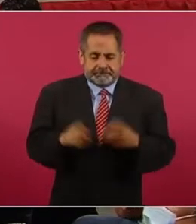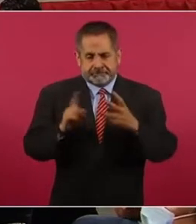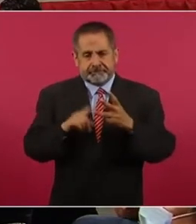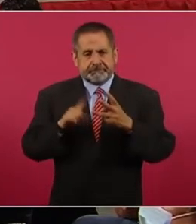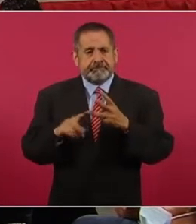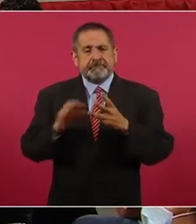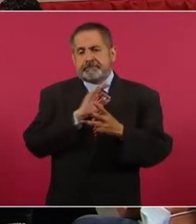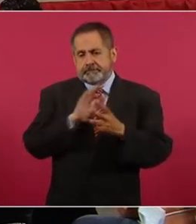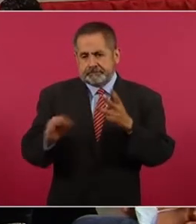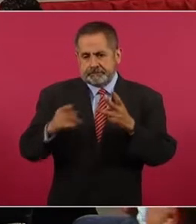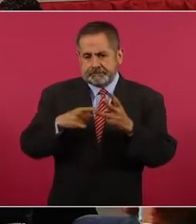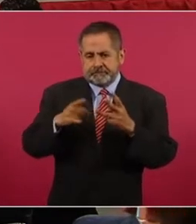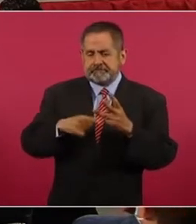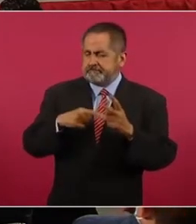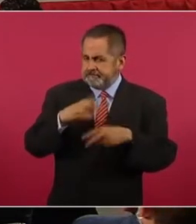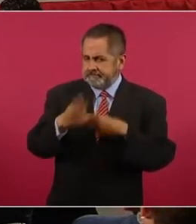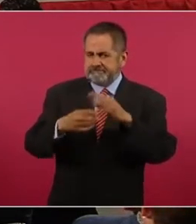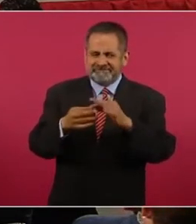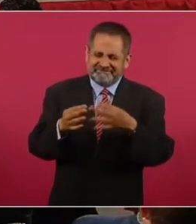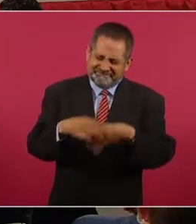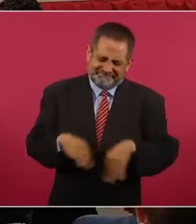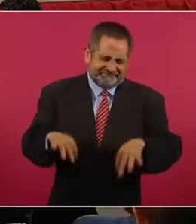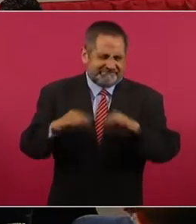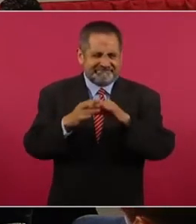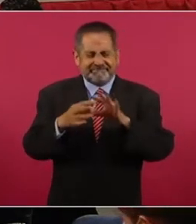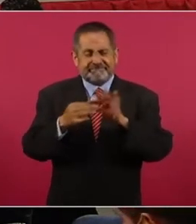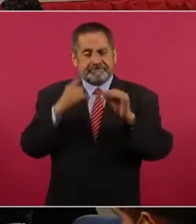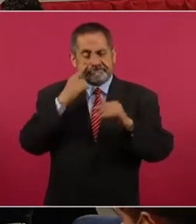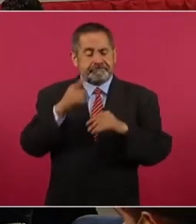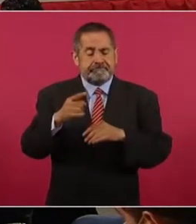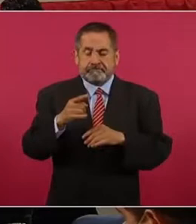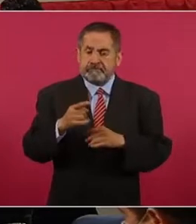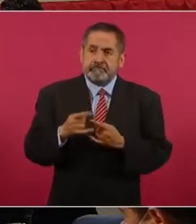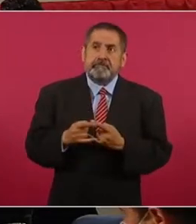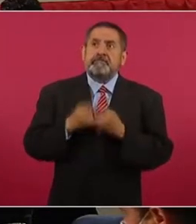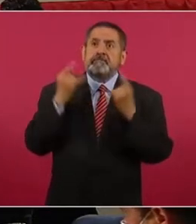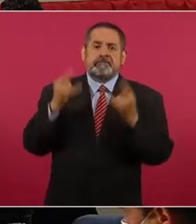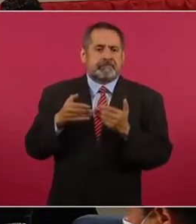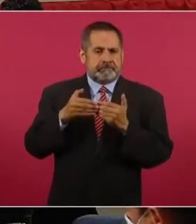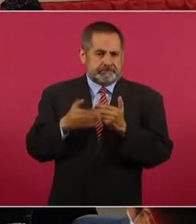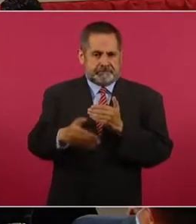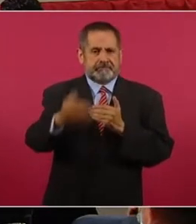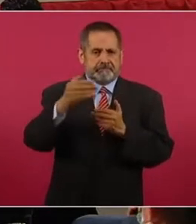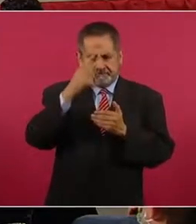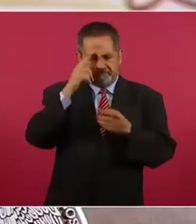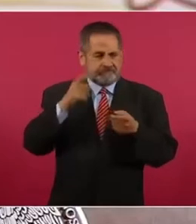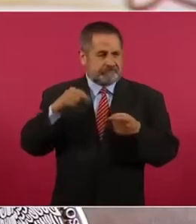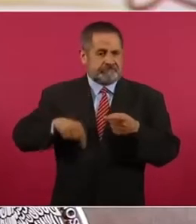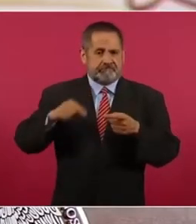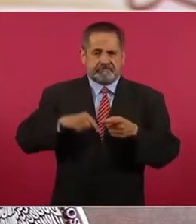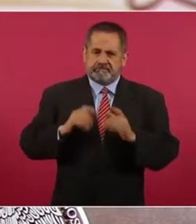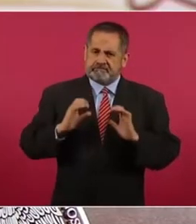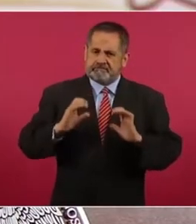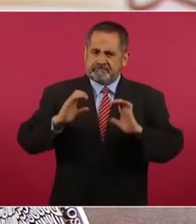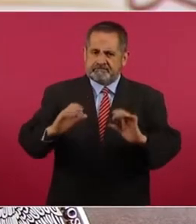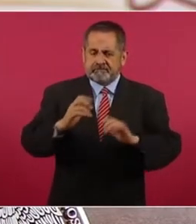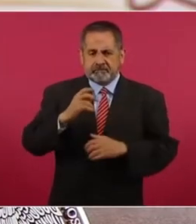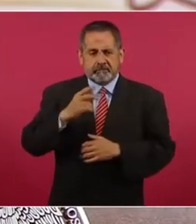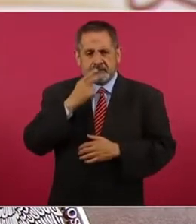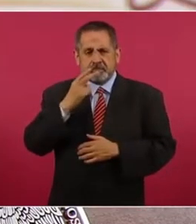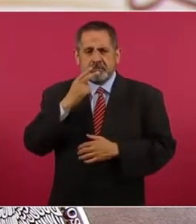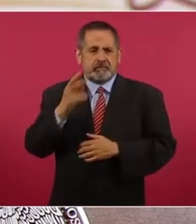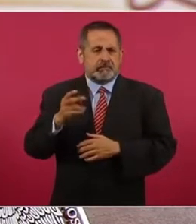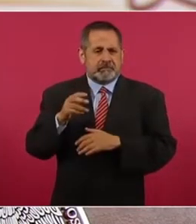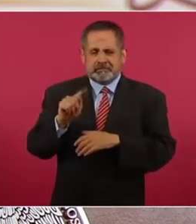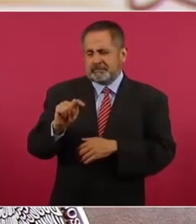muy importante que hará historia seguramente en el control del tabaco en la región y en el